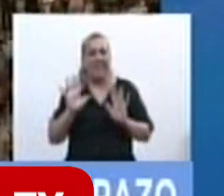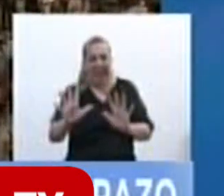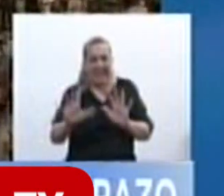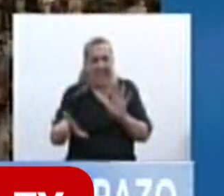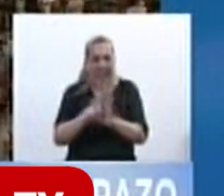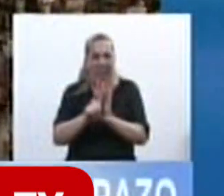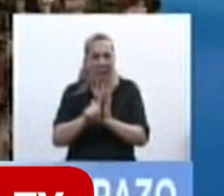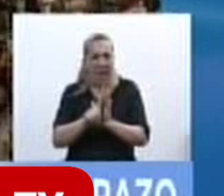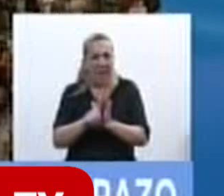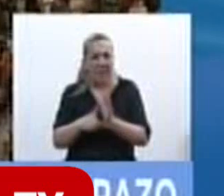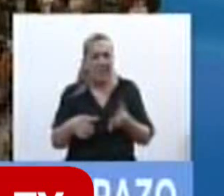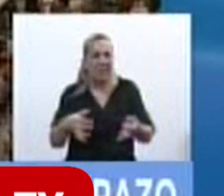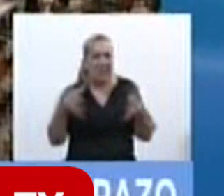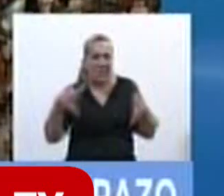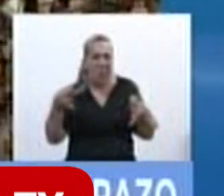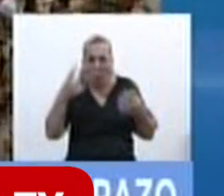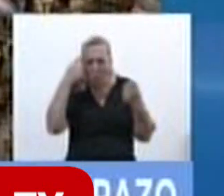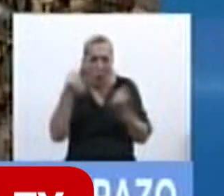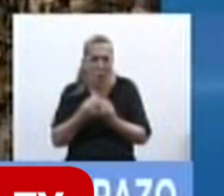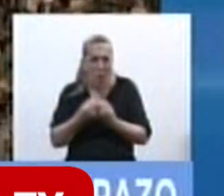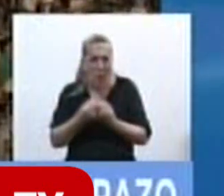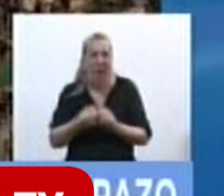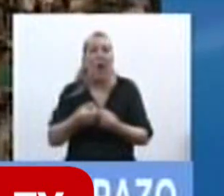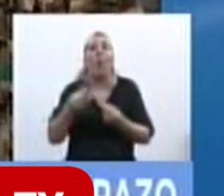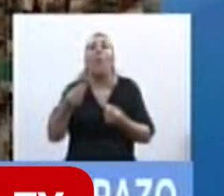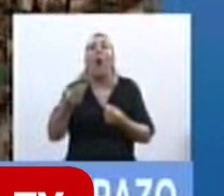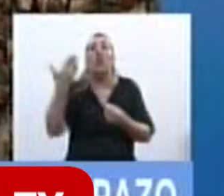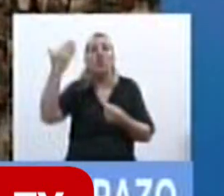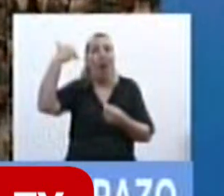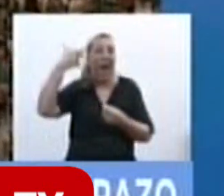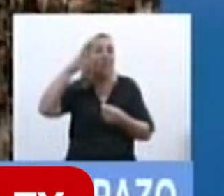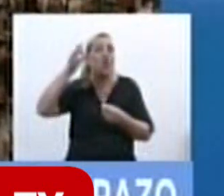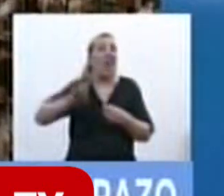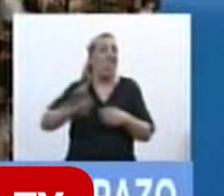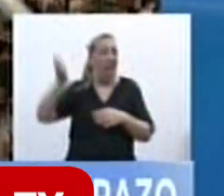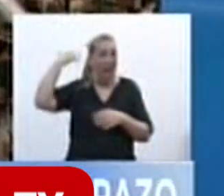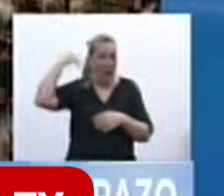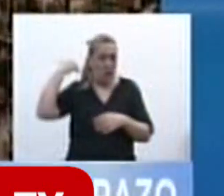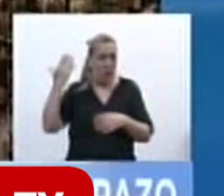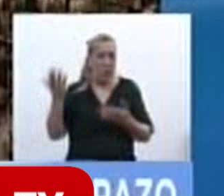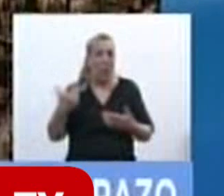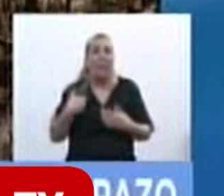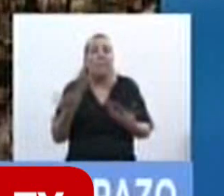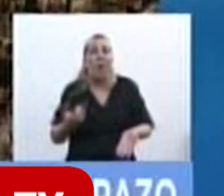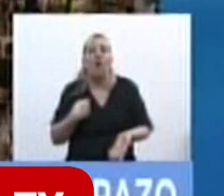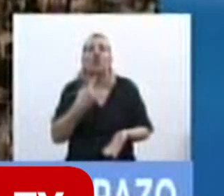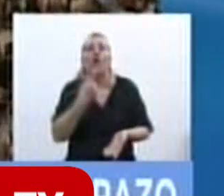legislación y seguramente coincidiríamos. Esto pasó hace 80 años en Argentina. Por eso que digo,